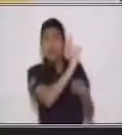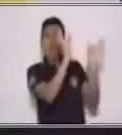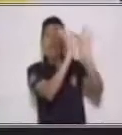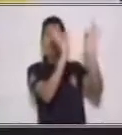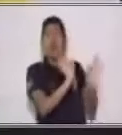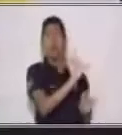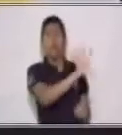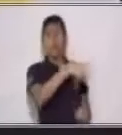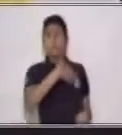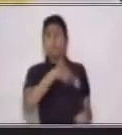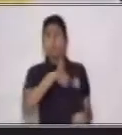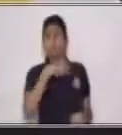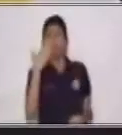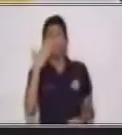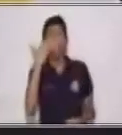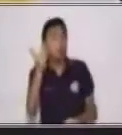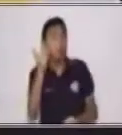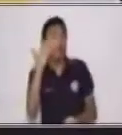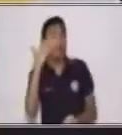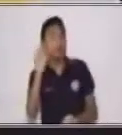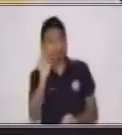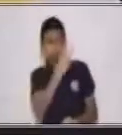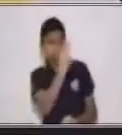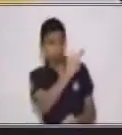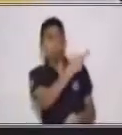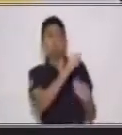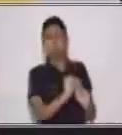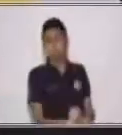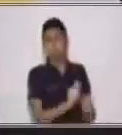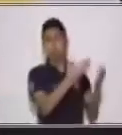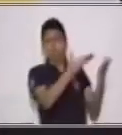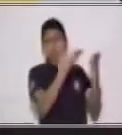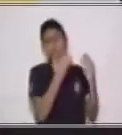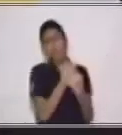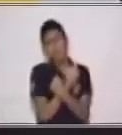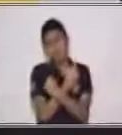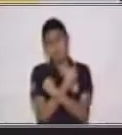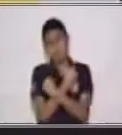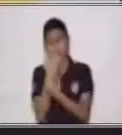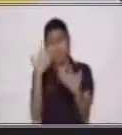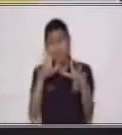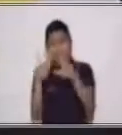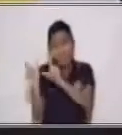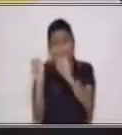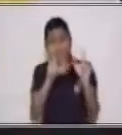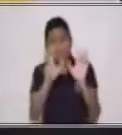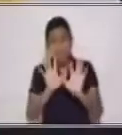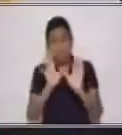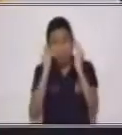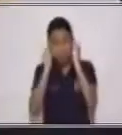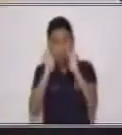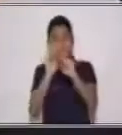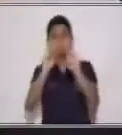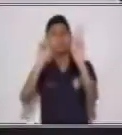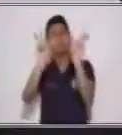cariño. Bueno, ¿estás listo para escuchar la historia? Bueno.